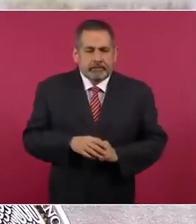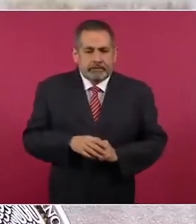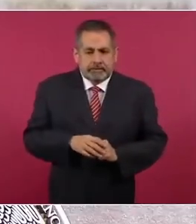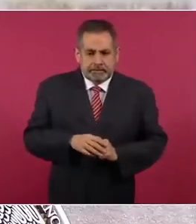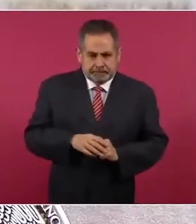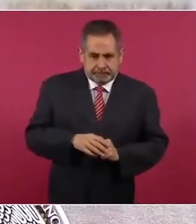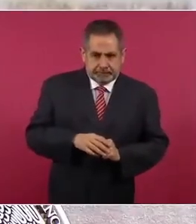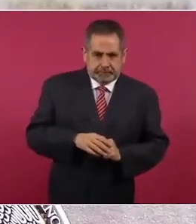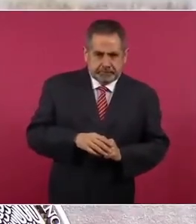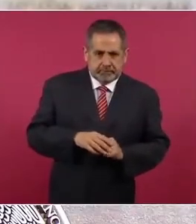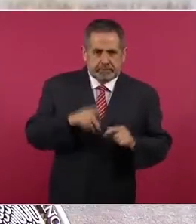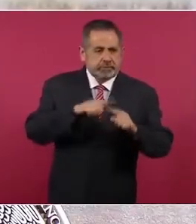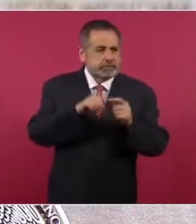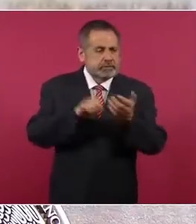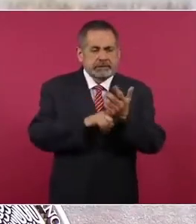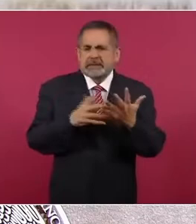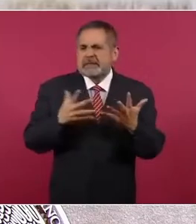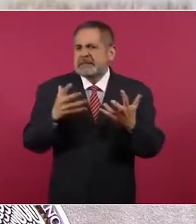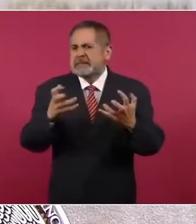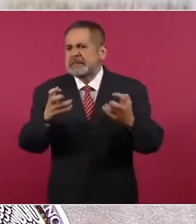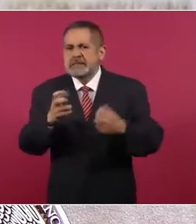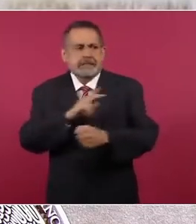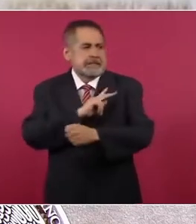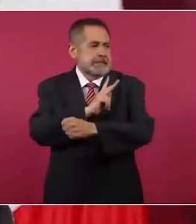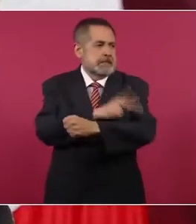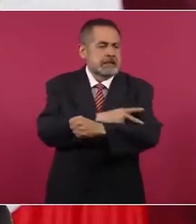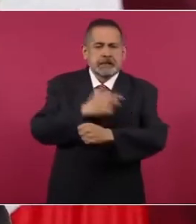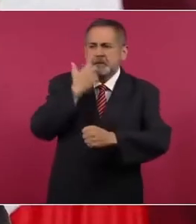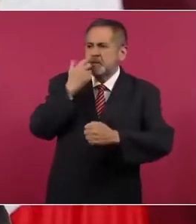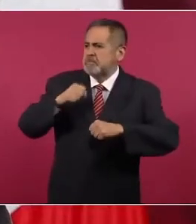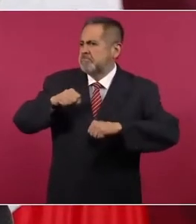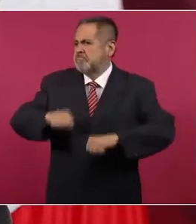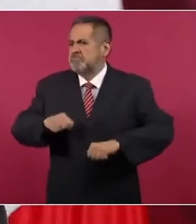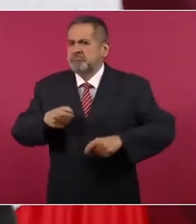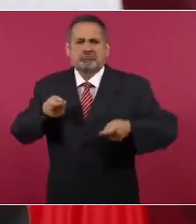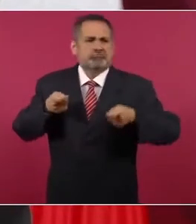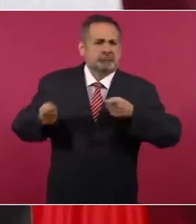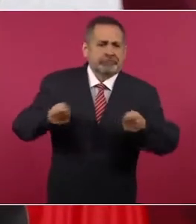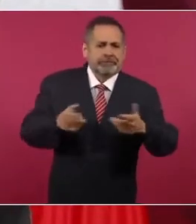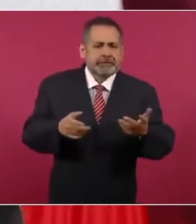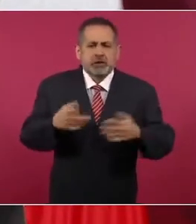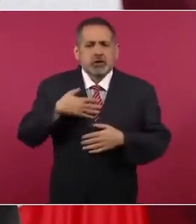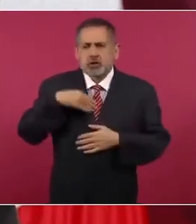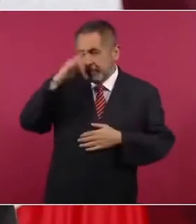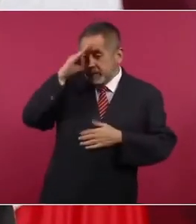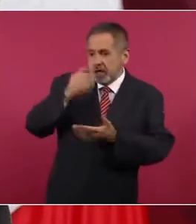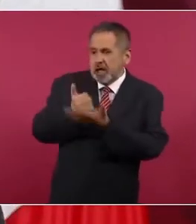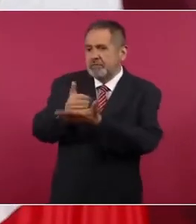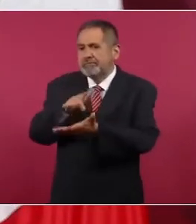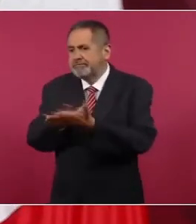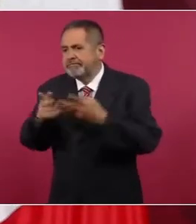movidos por la ambición al poder, no pensando en el pueblo,